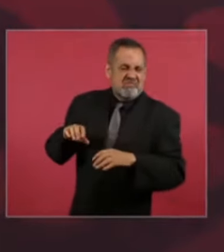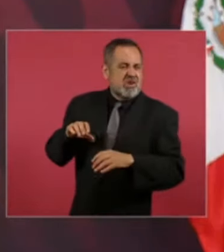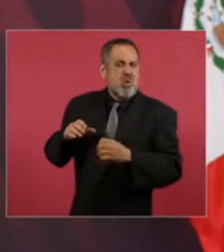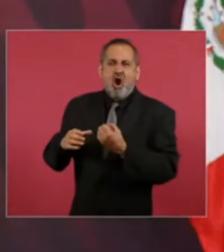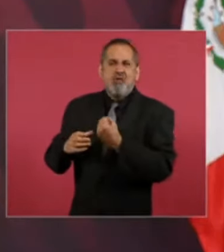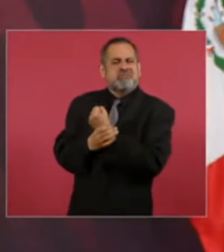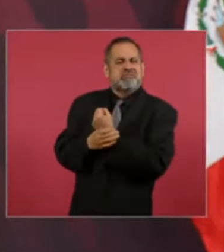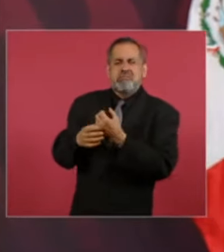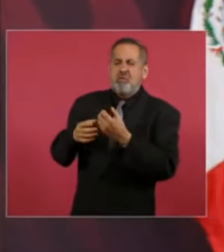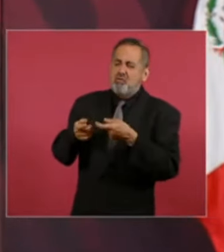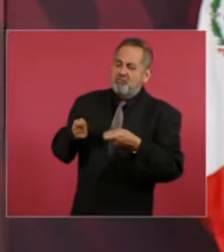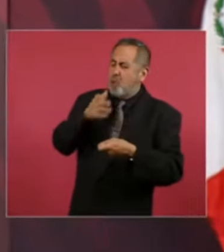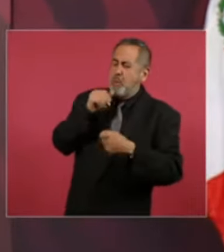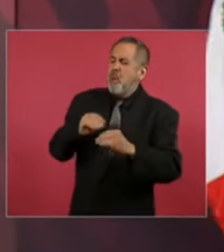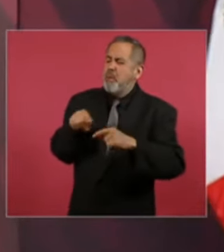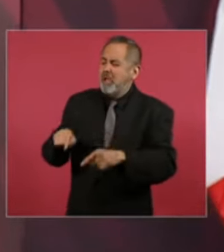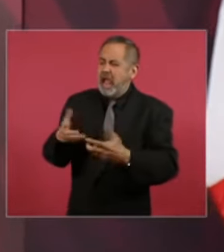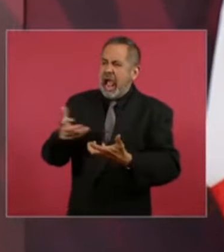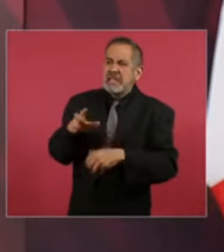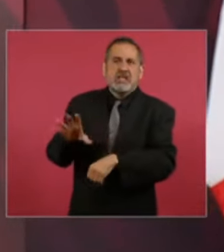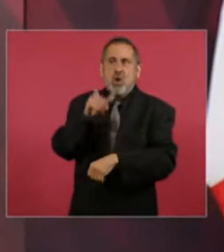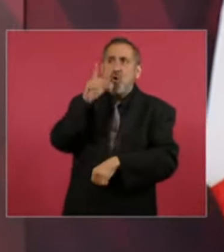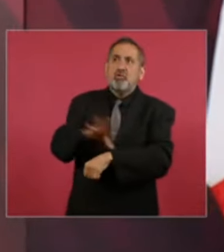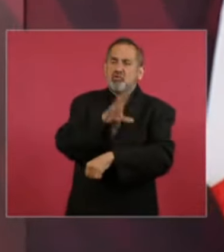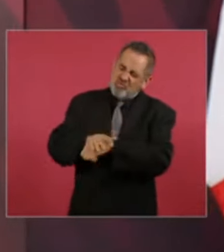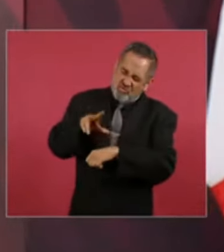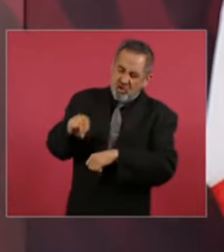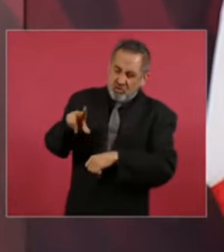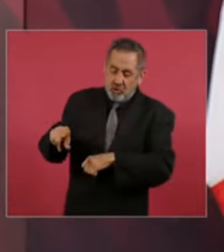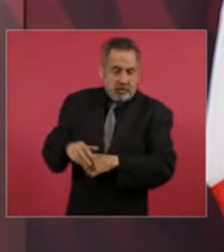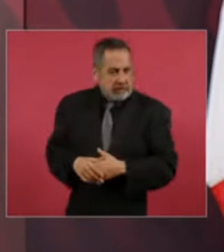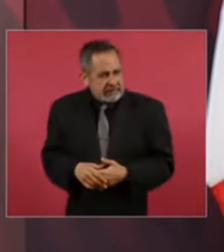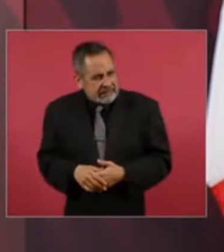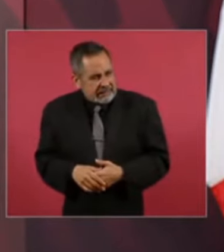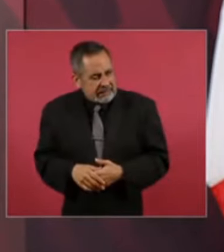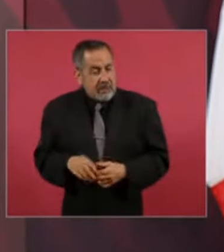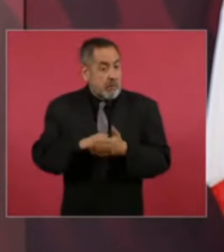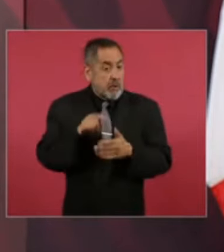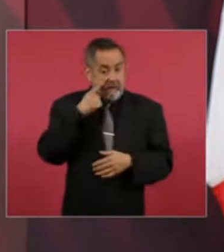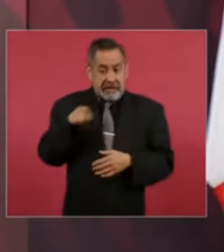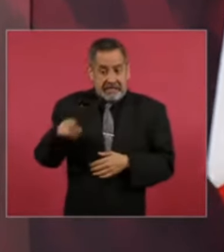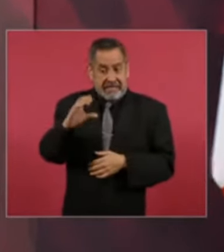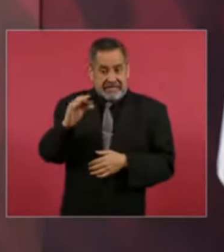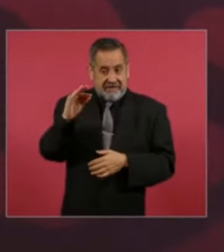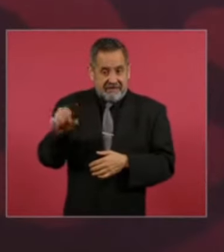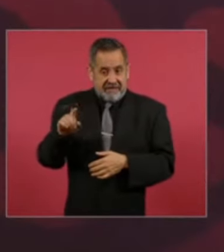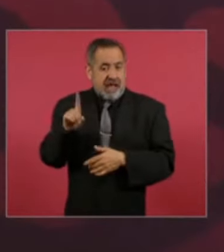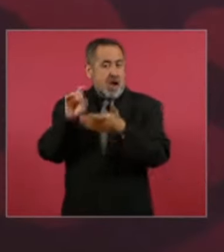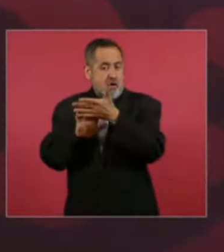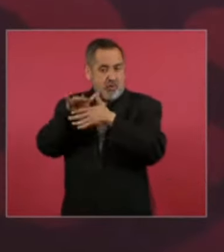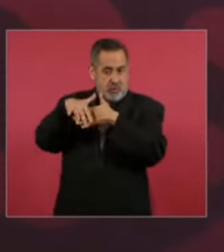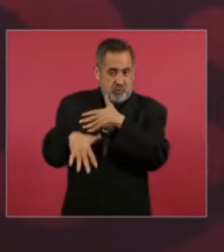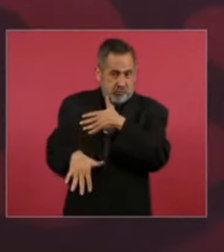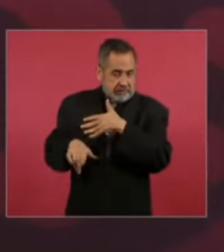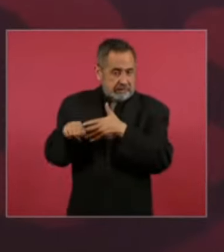para que no generara energía las plantas de la Comisión Federal de Electricidad incluso las hidroeléctricas que